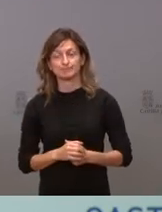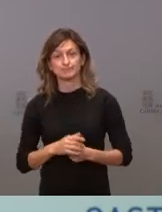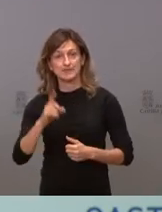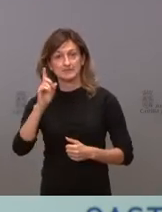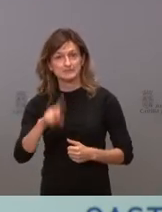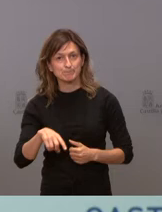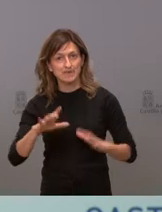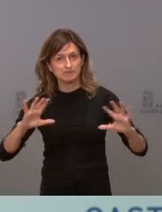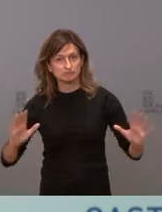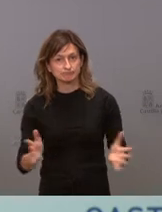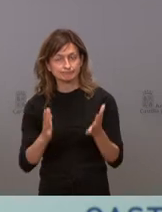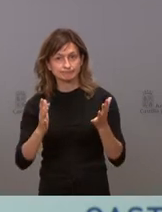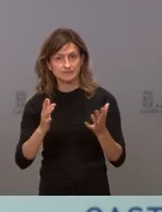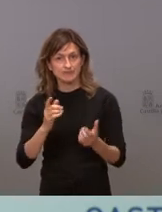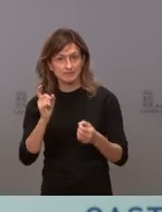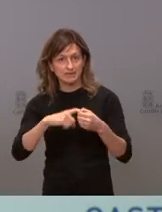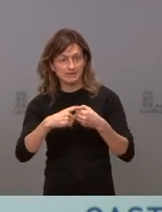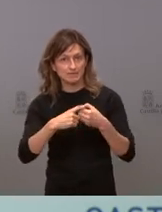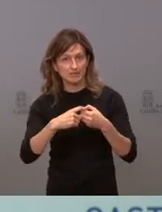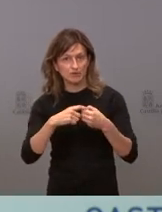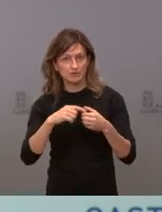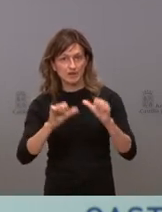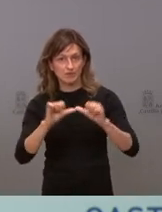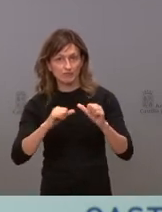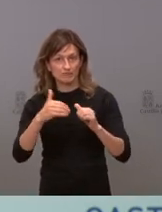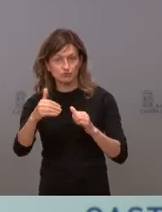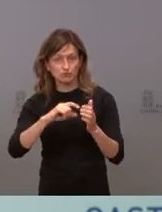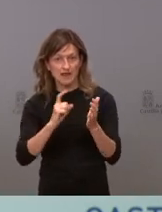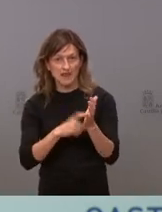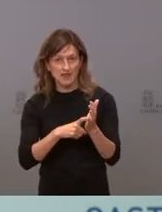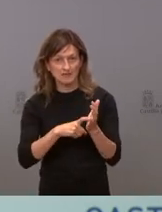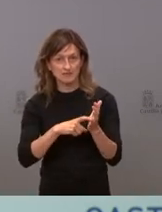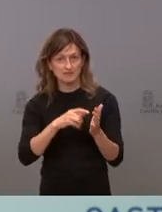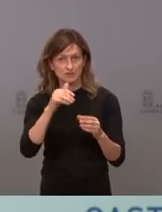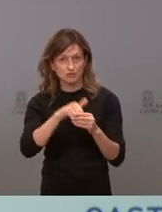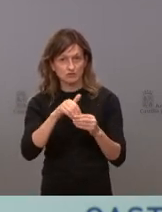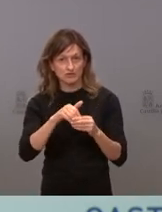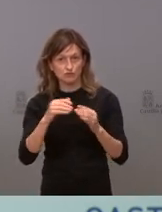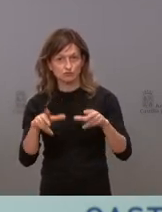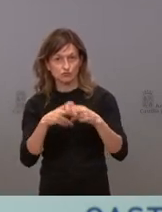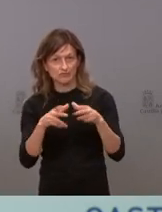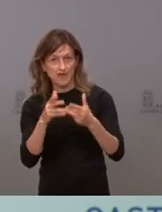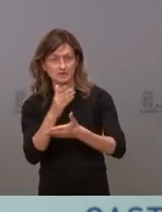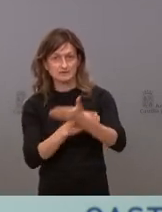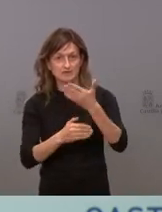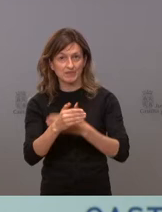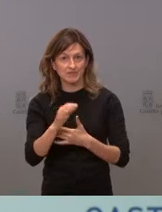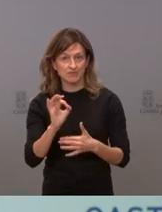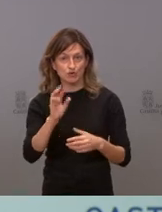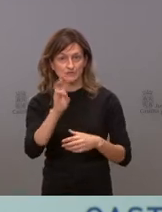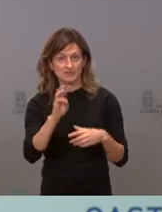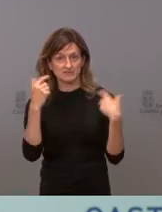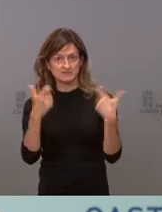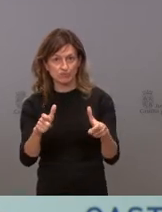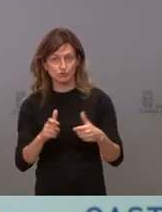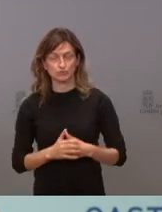Estamos impulsando, con amplia participación, la elaboración de futuras leyes de alto contenido social, la ley de la discapacidad o la del tercer sector,